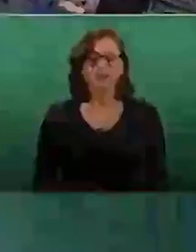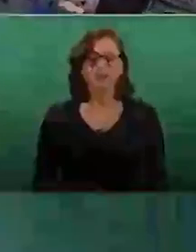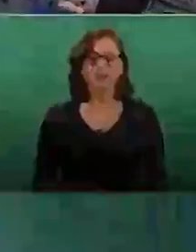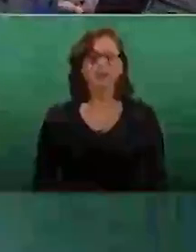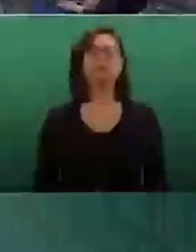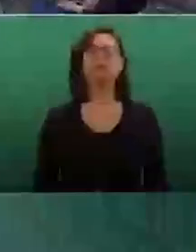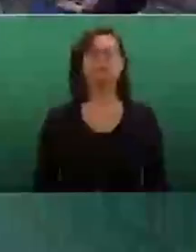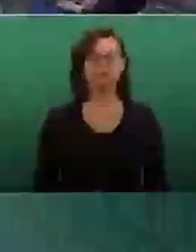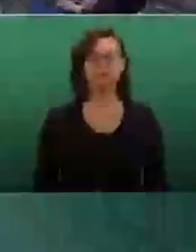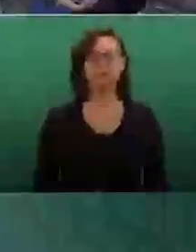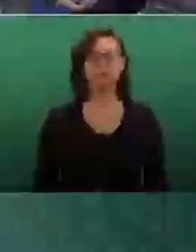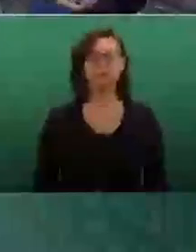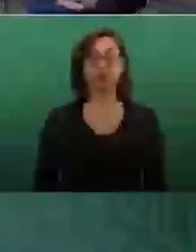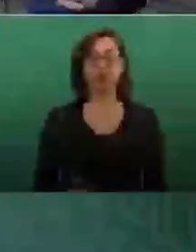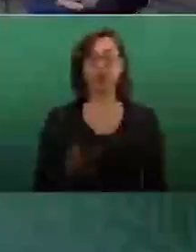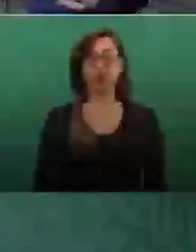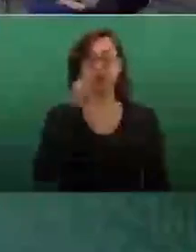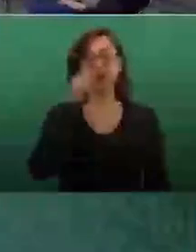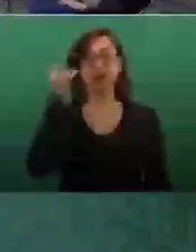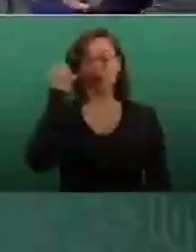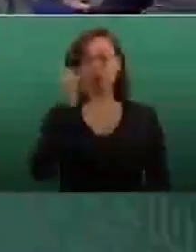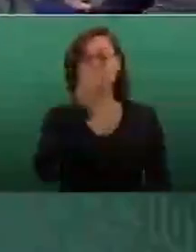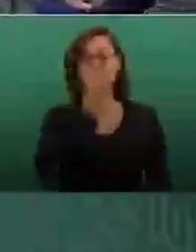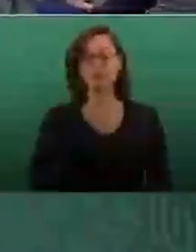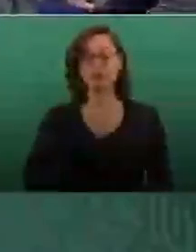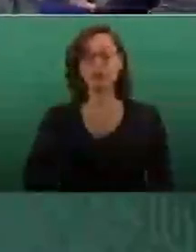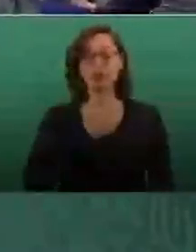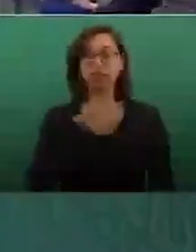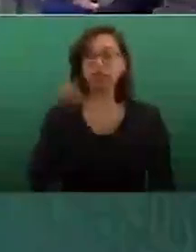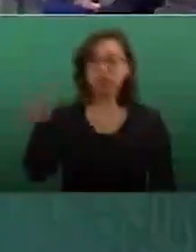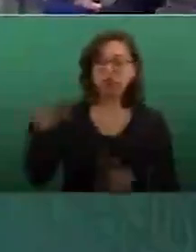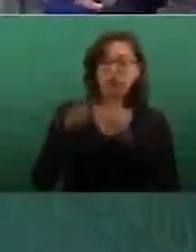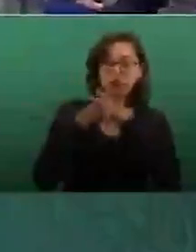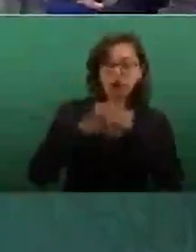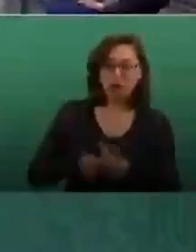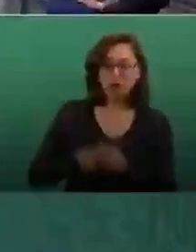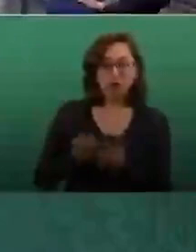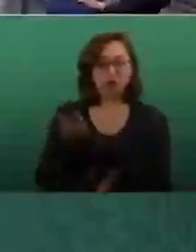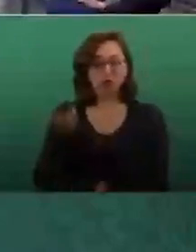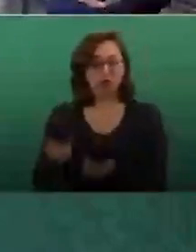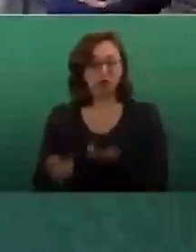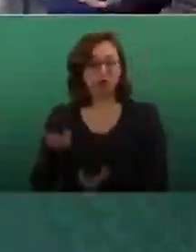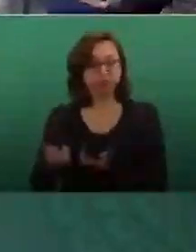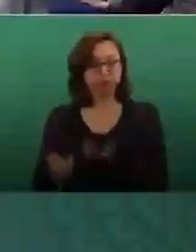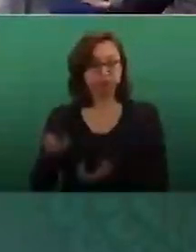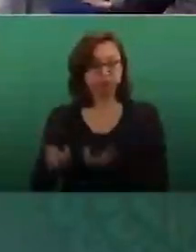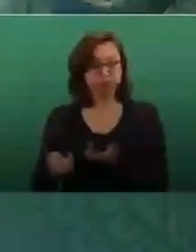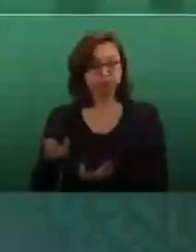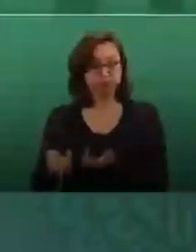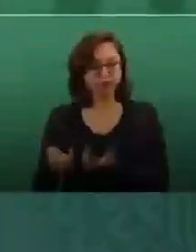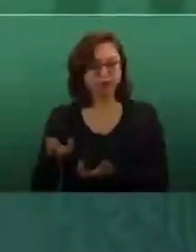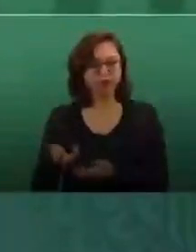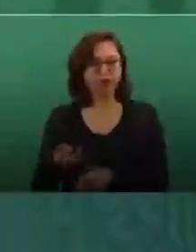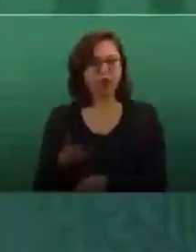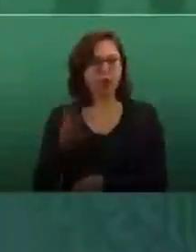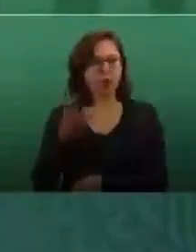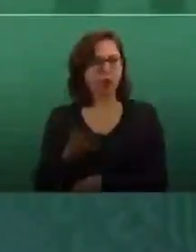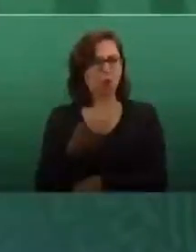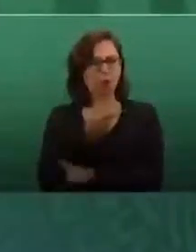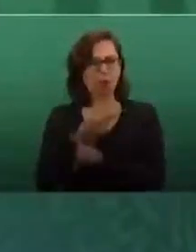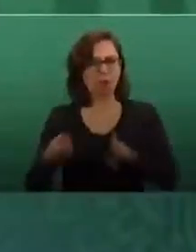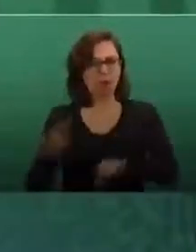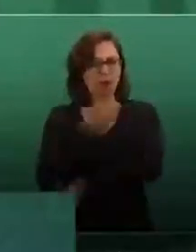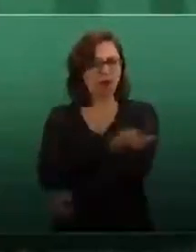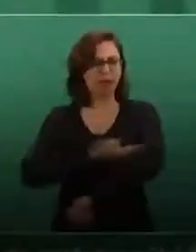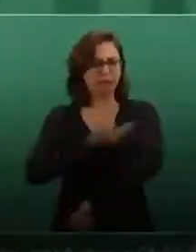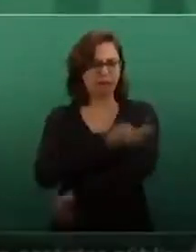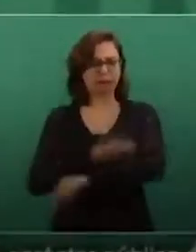Me informaron desde que comenzó el incendio, a las cuatro y media de la